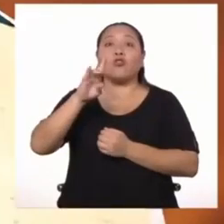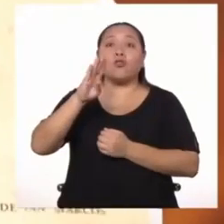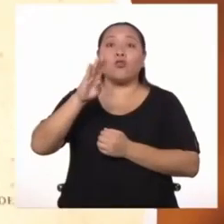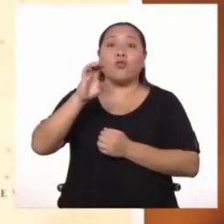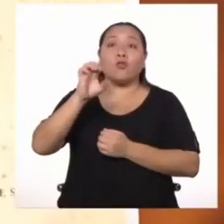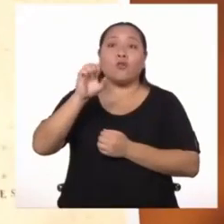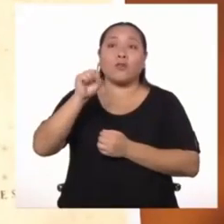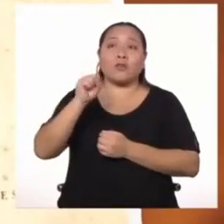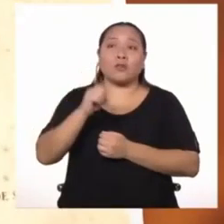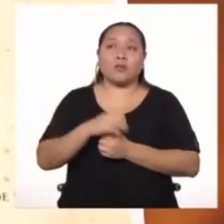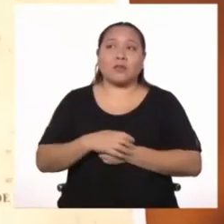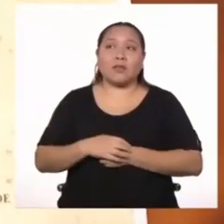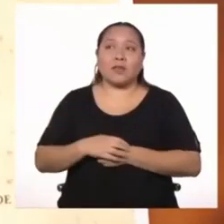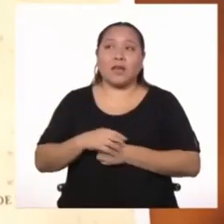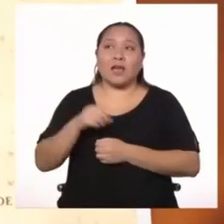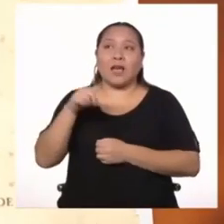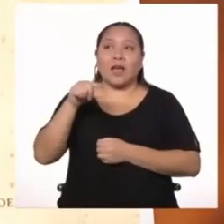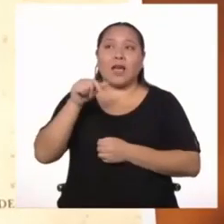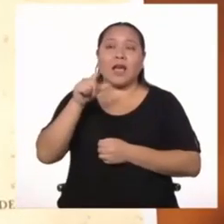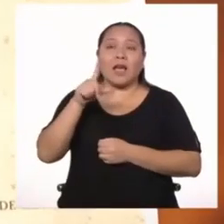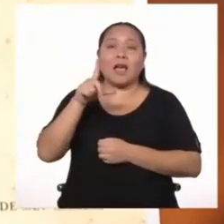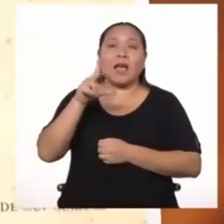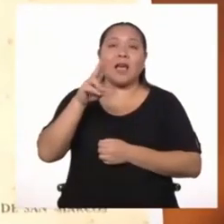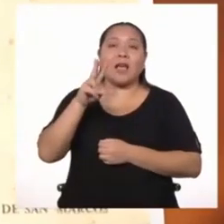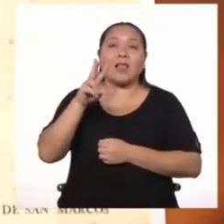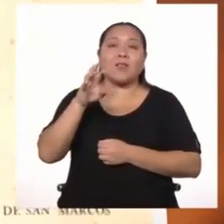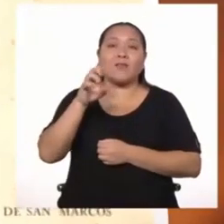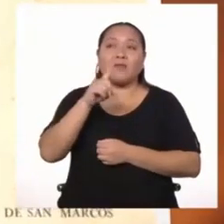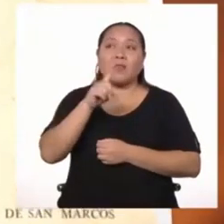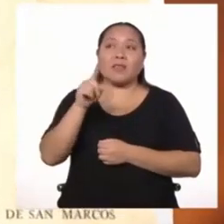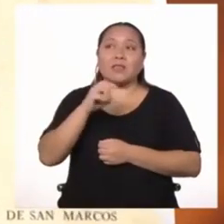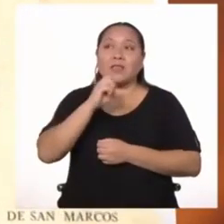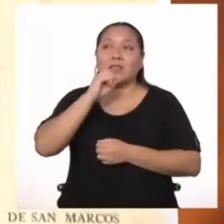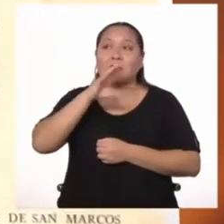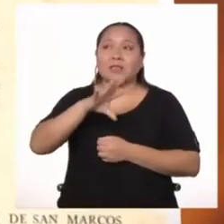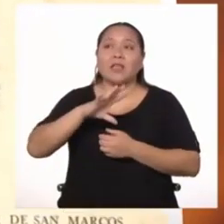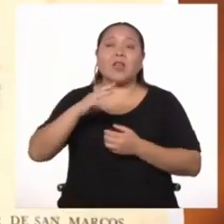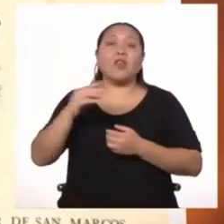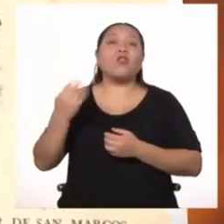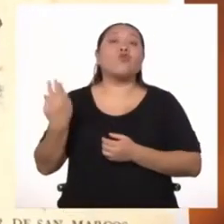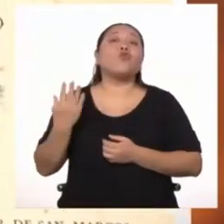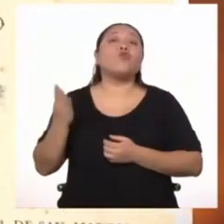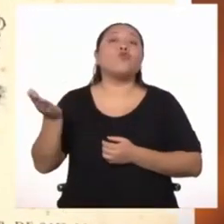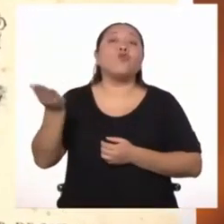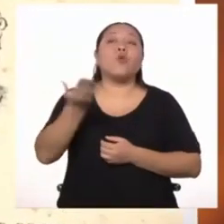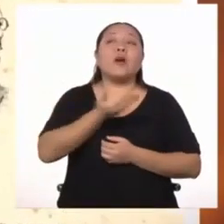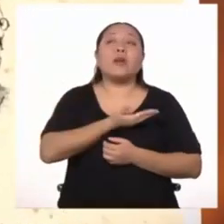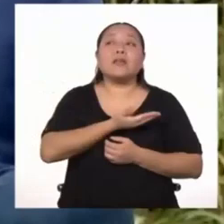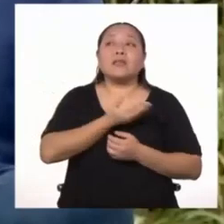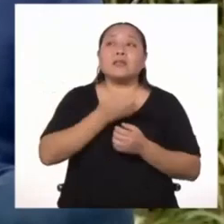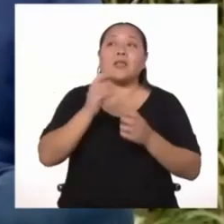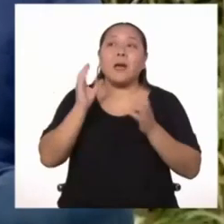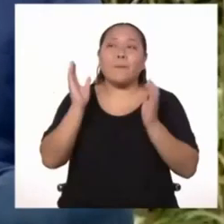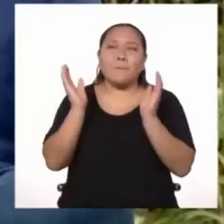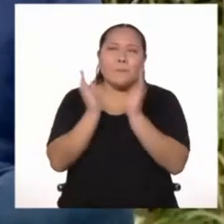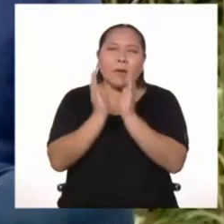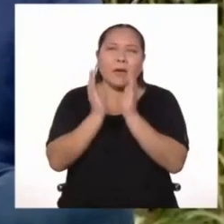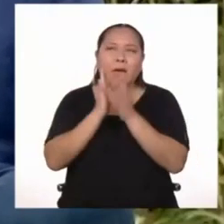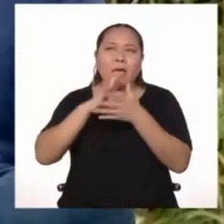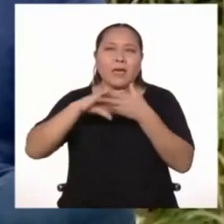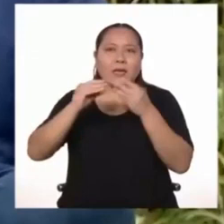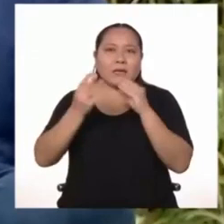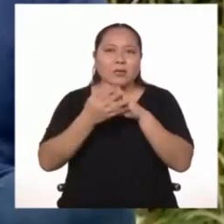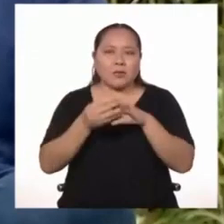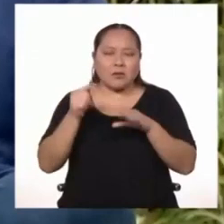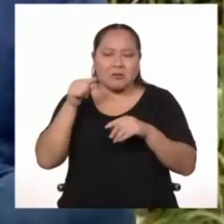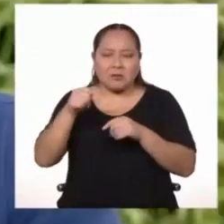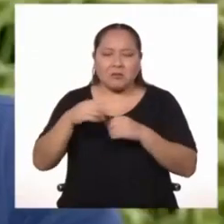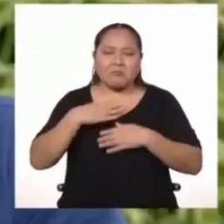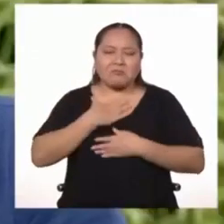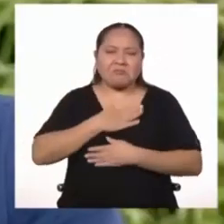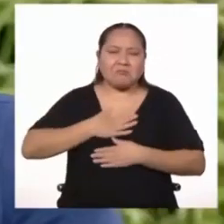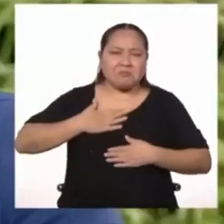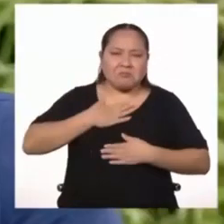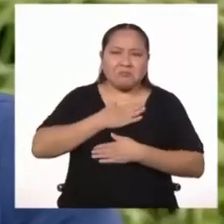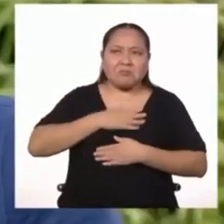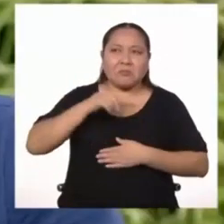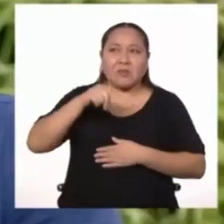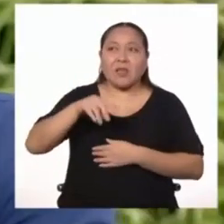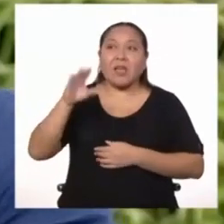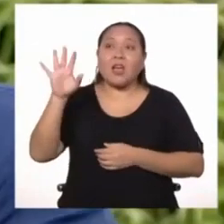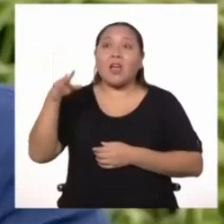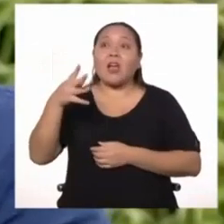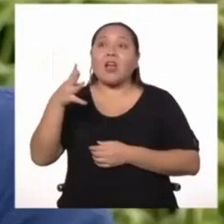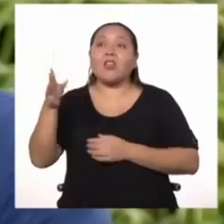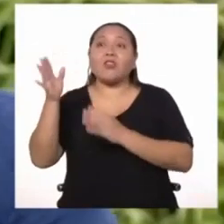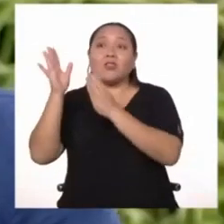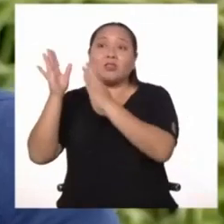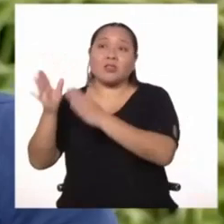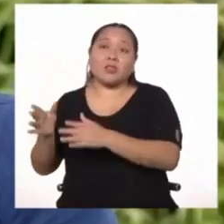José Galvez señala en su libro Nuestra Pequeña Historia que nosotros le debemos mucho en materia de sociabilidad, de diversión a los ingleses,